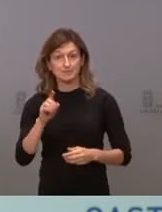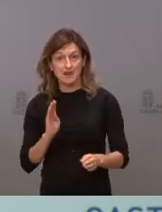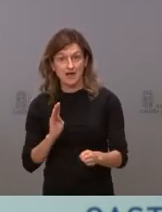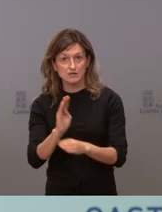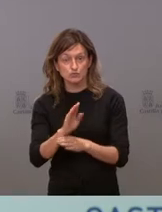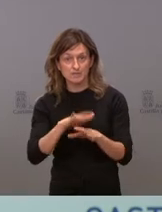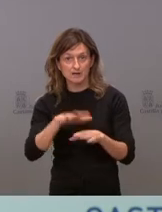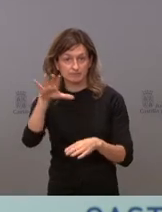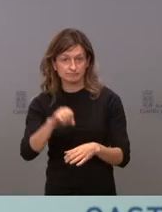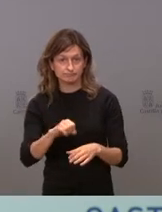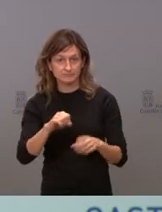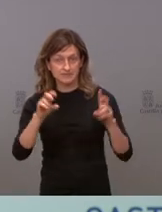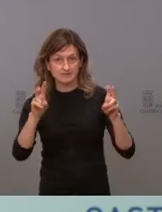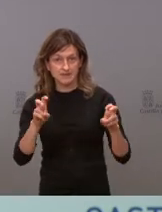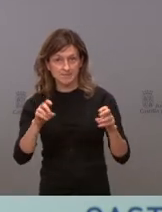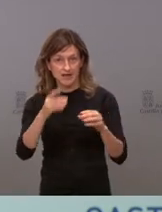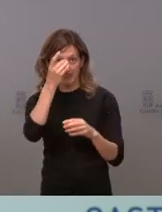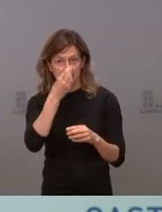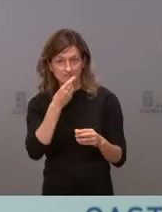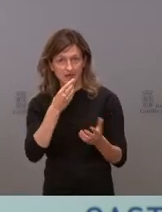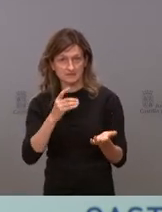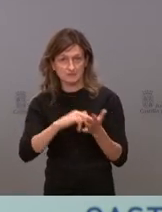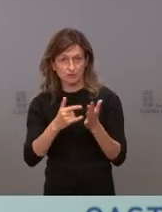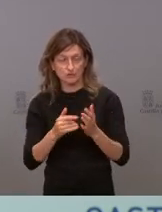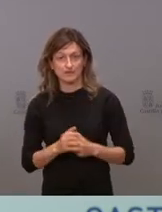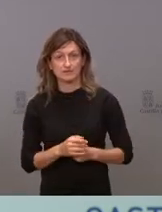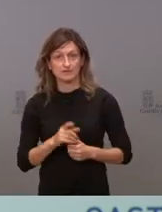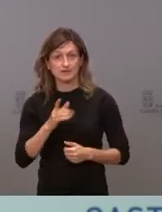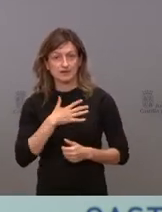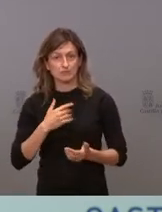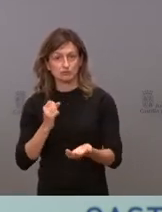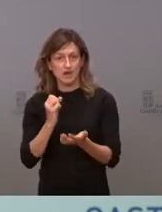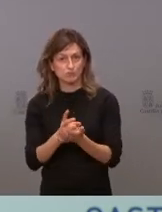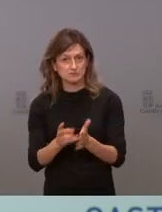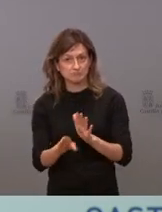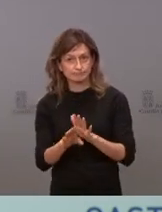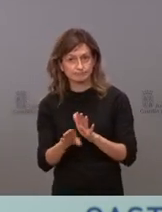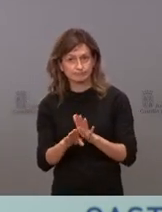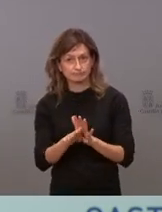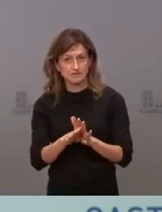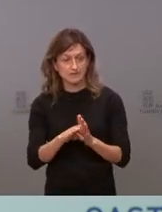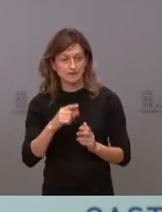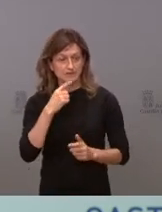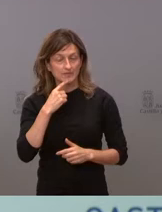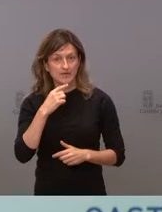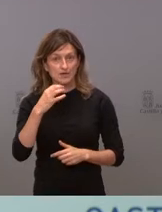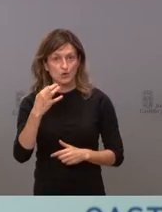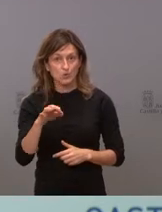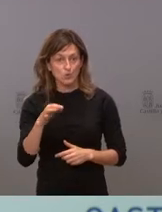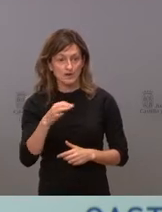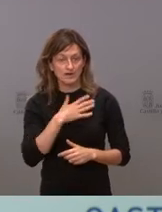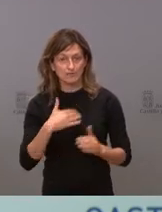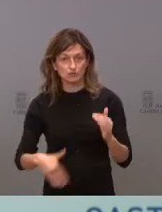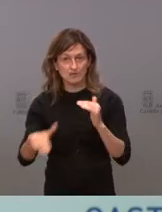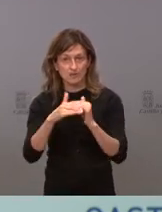adquisición de dispositivos digitales. Mantenemos nuestra apuesta y nuestra reclamación de un evao único, que es una señal de